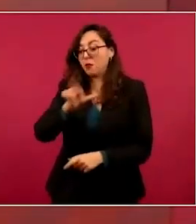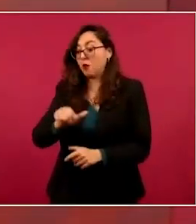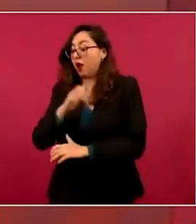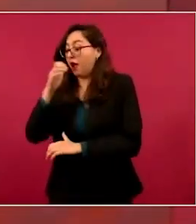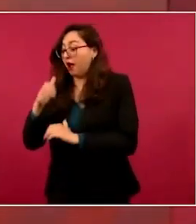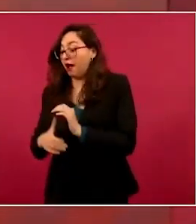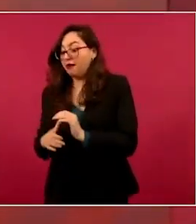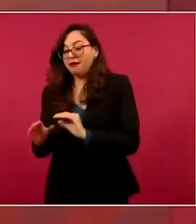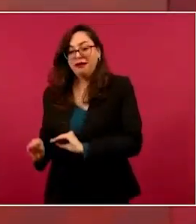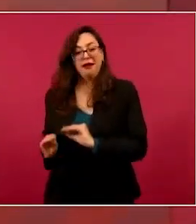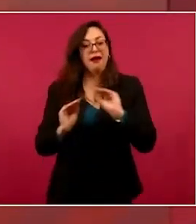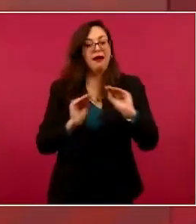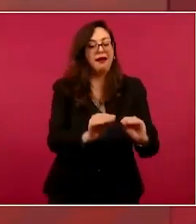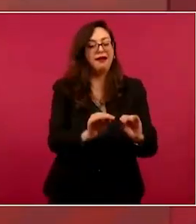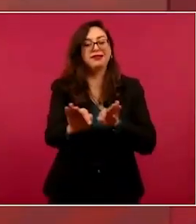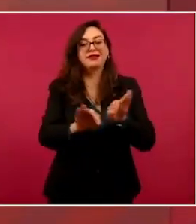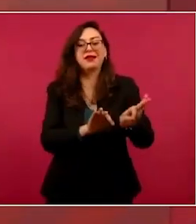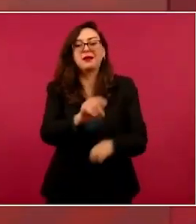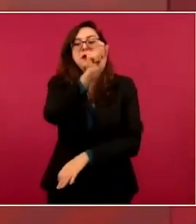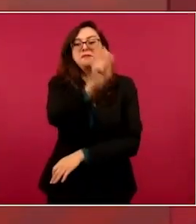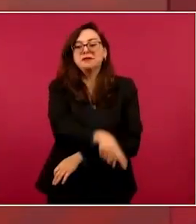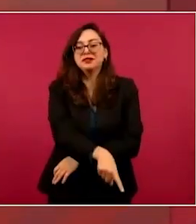y se va a trabajar de asesor.